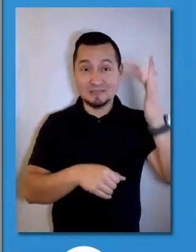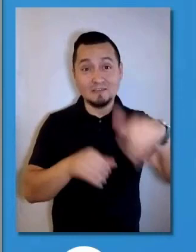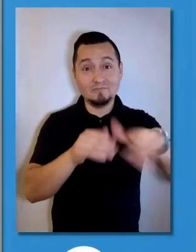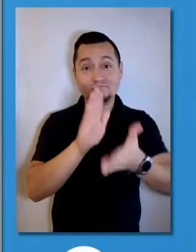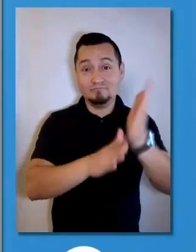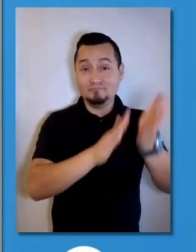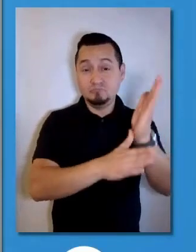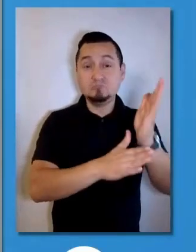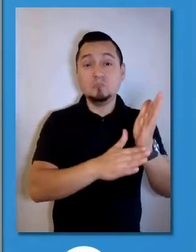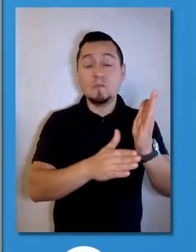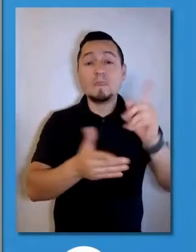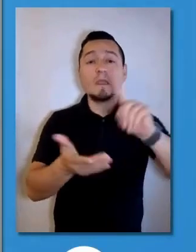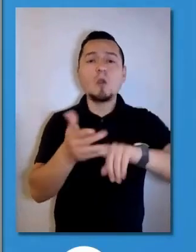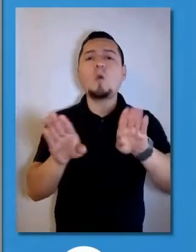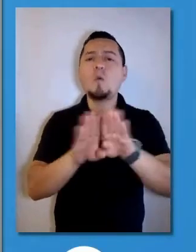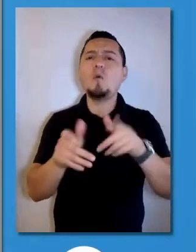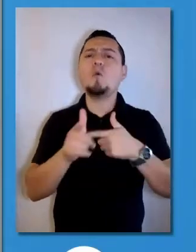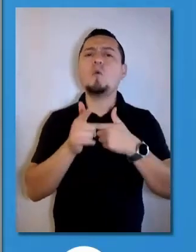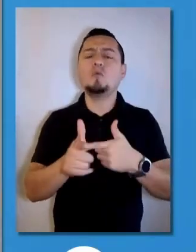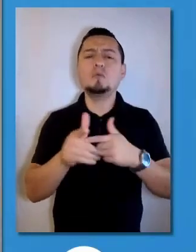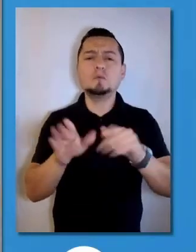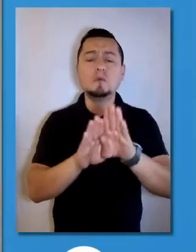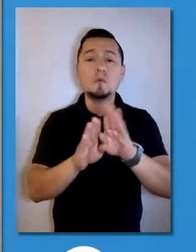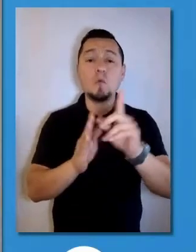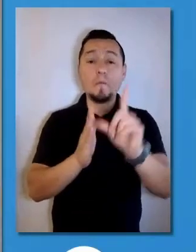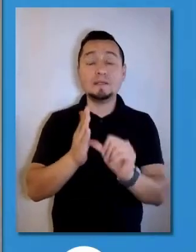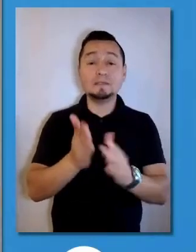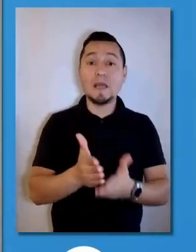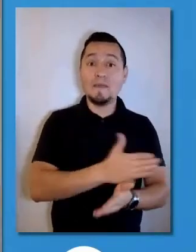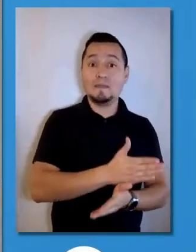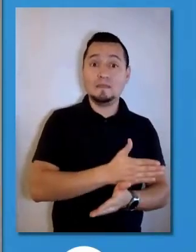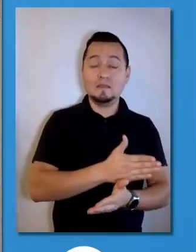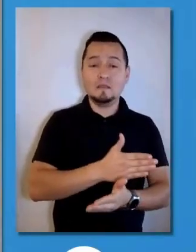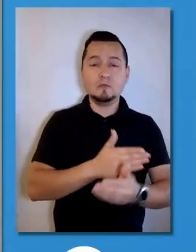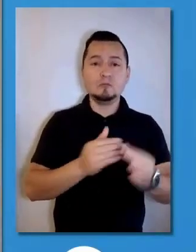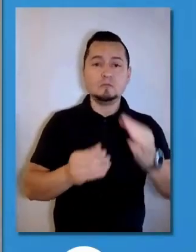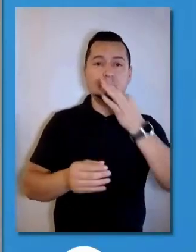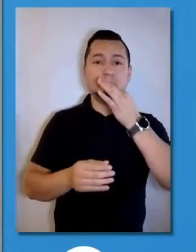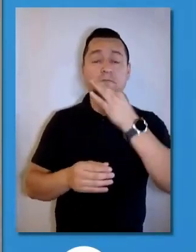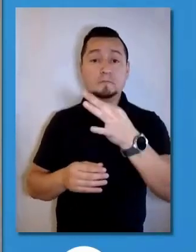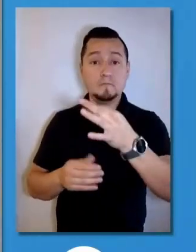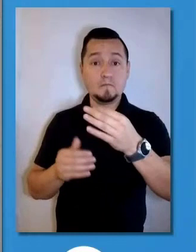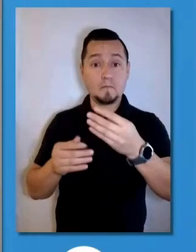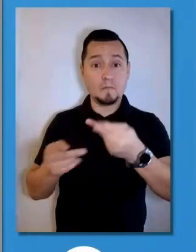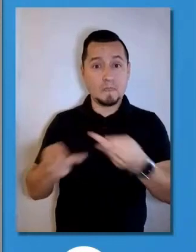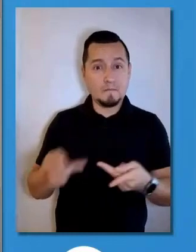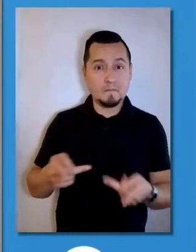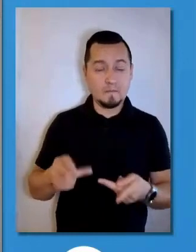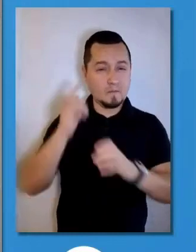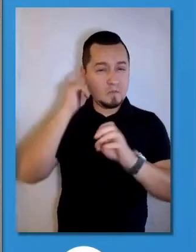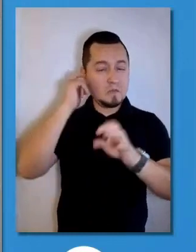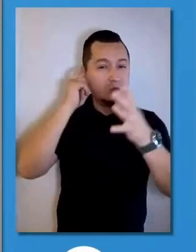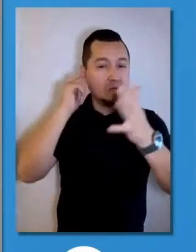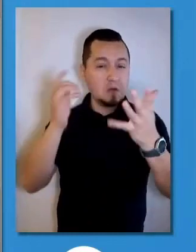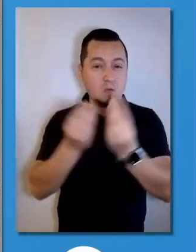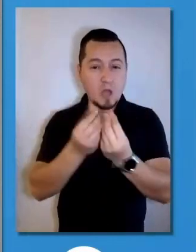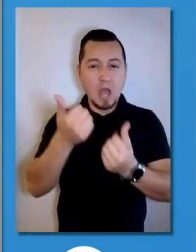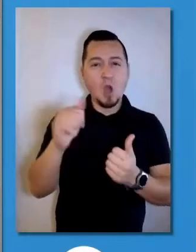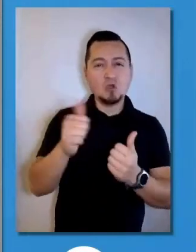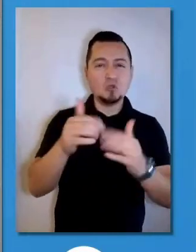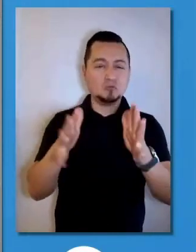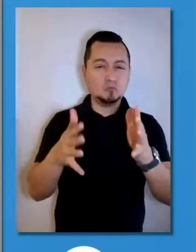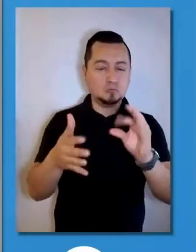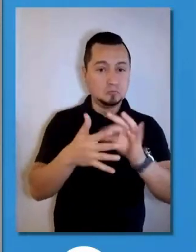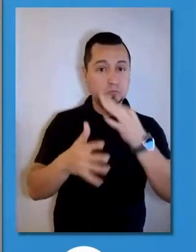vamos a anunciar qué medidas se van a tomar un mes antes de llegar esta fecha, con tiempo suficiente, se van a definir protocolos